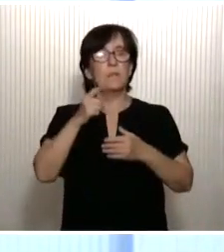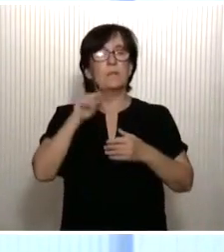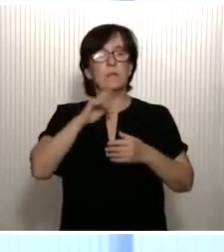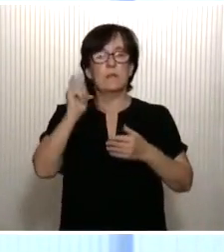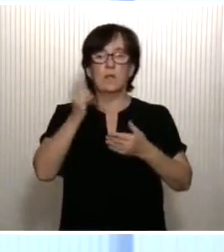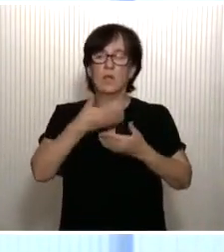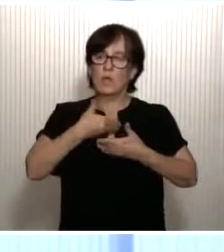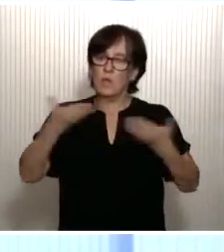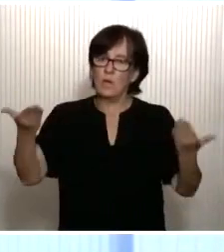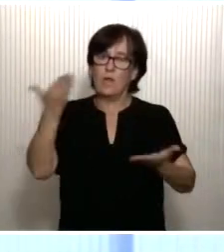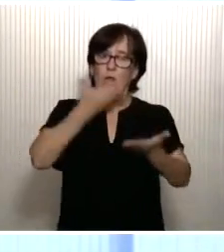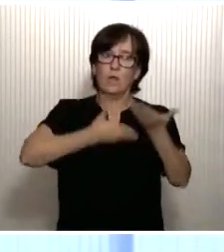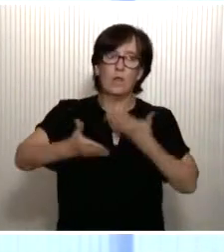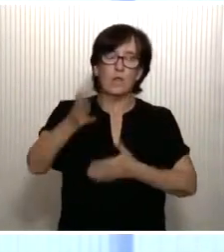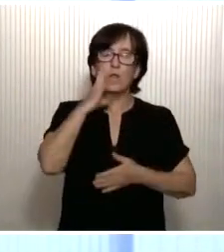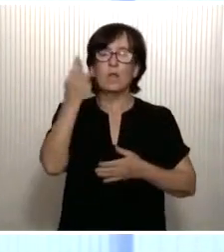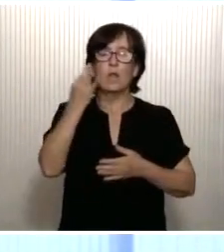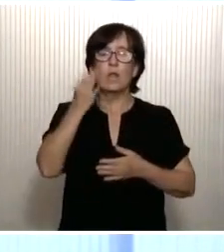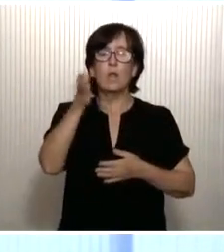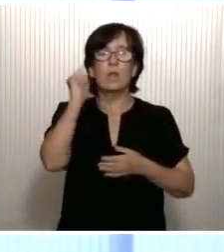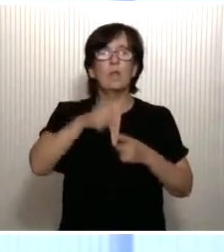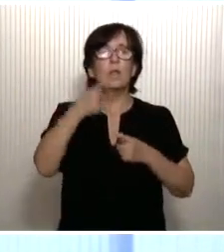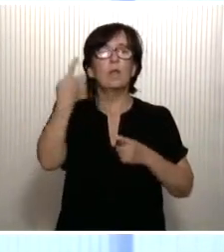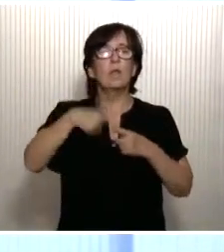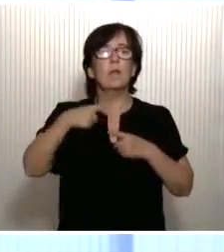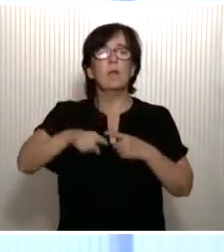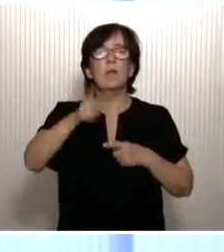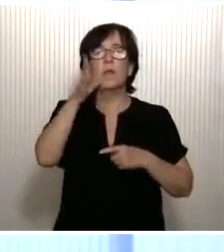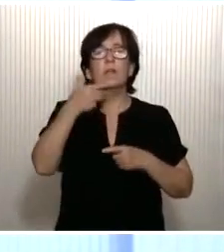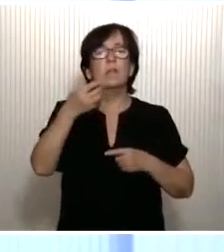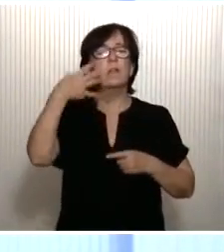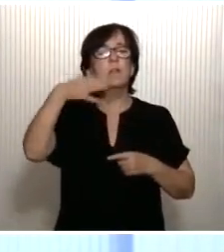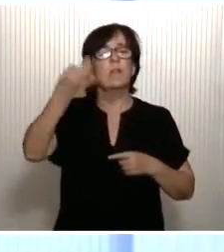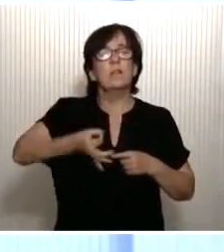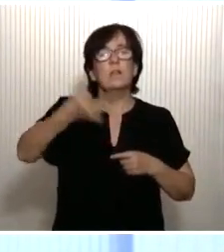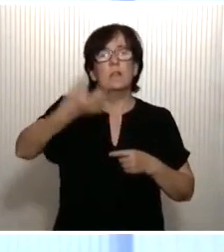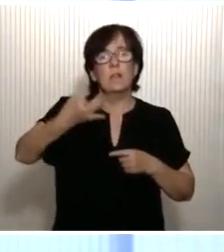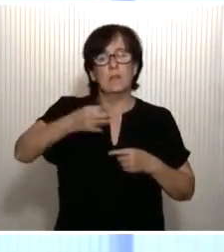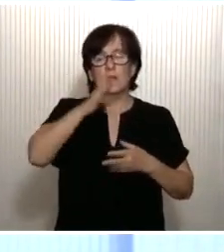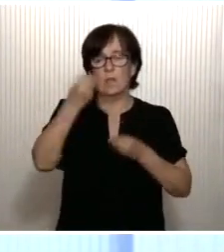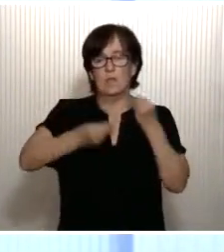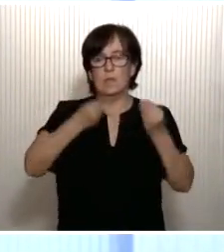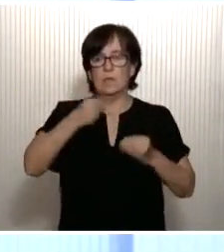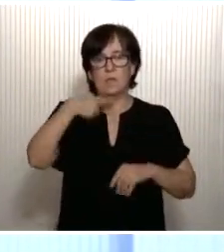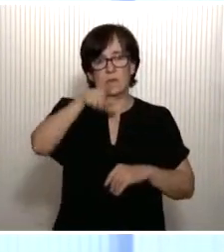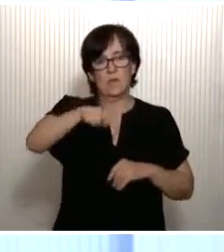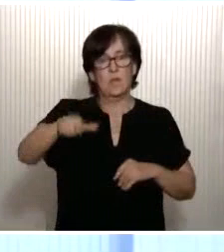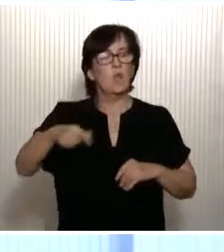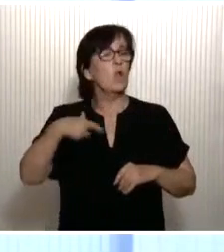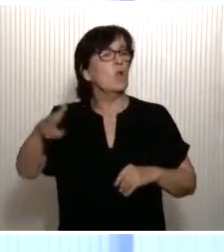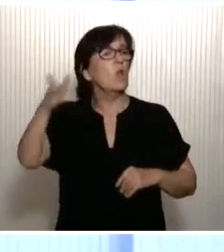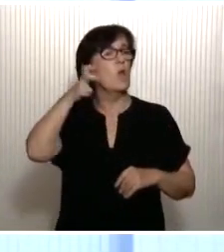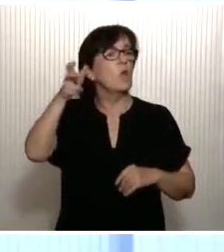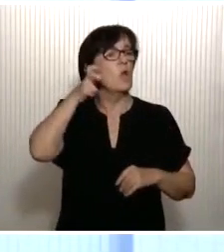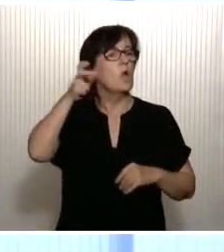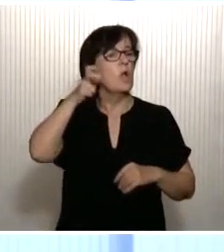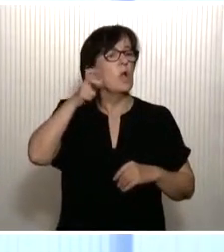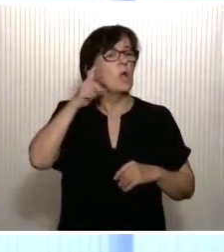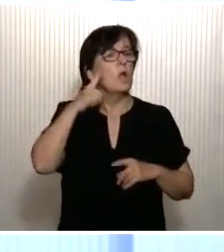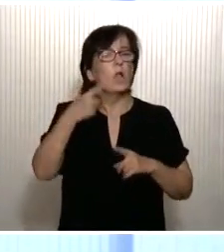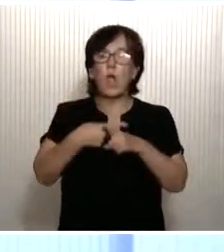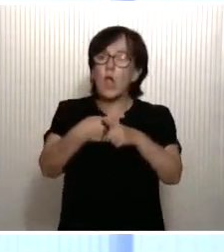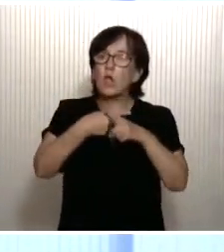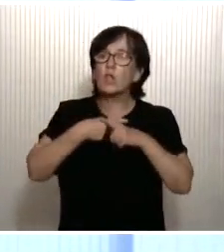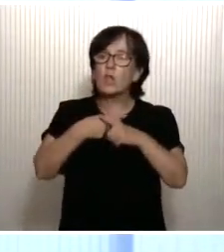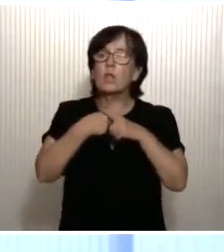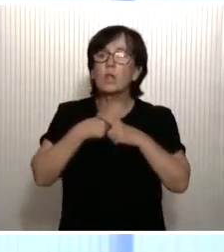exista cooperación se requiere algo básico, algo esencial que estoy convencido de que la ciudadanía, cuando lo escuche, lo compartirá.